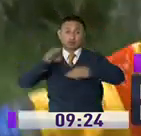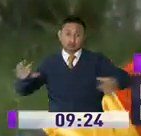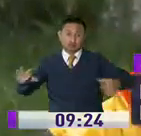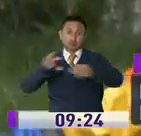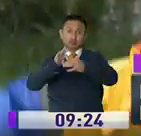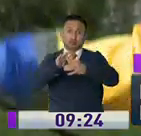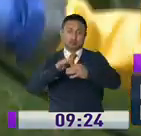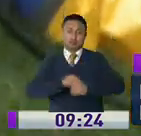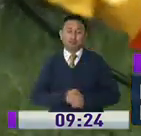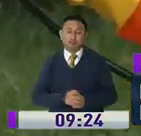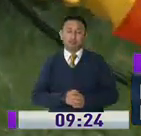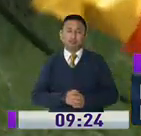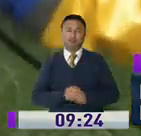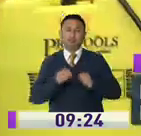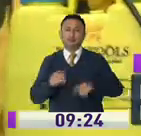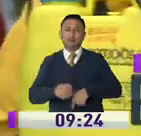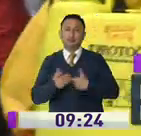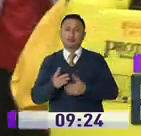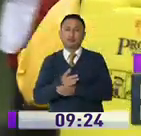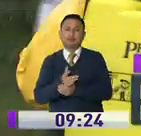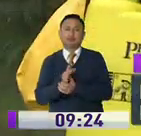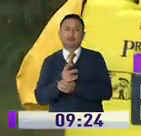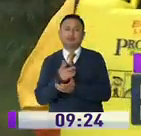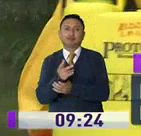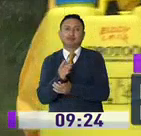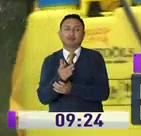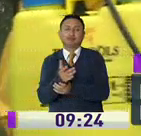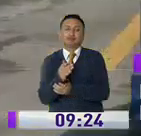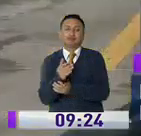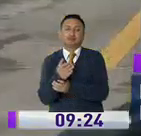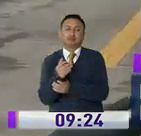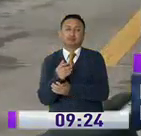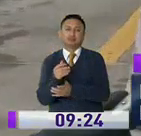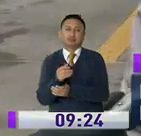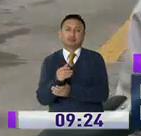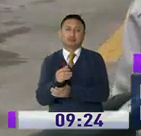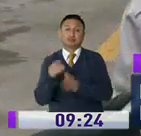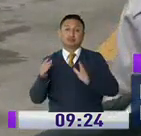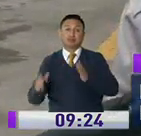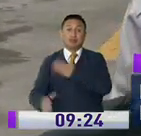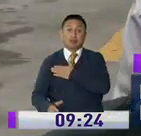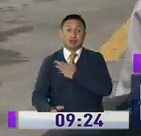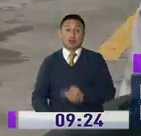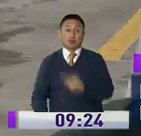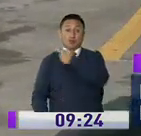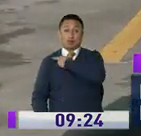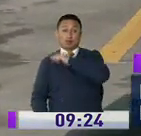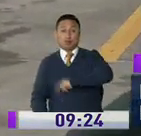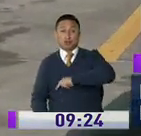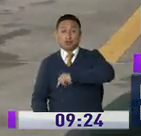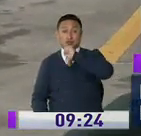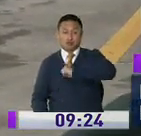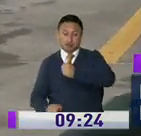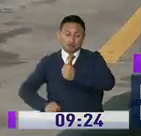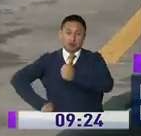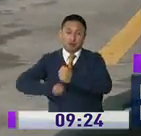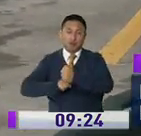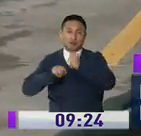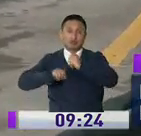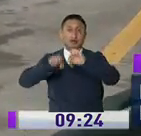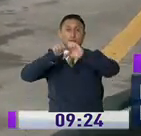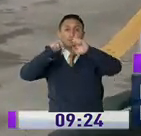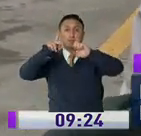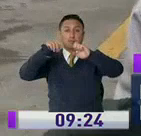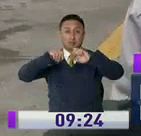y la ciudadanía. Por ello, hace un llamado de atención. Una parte la pone el municipio con el apoyo del